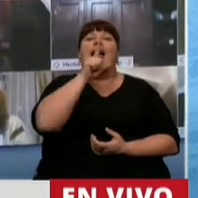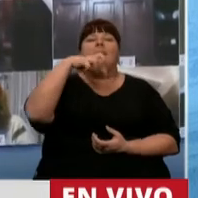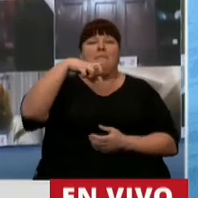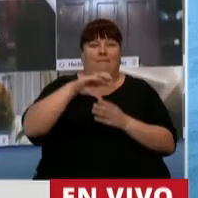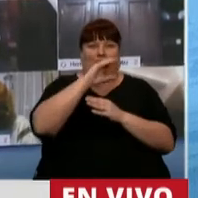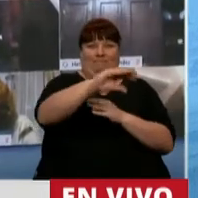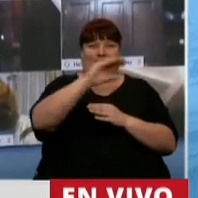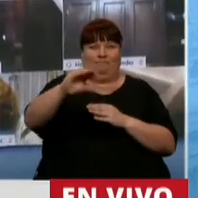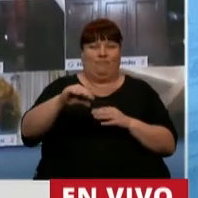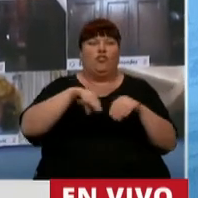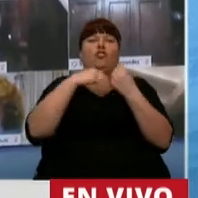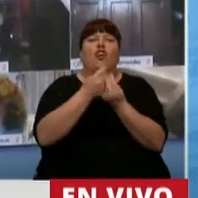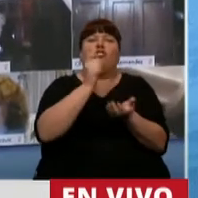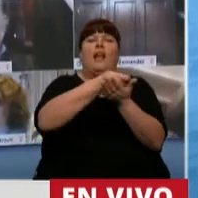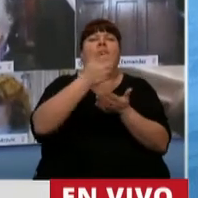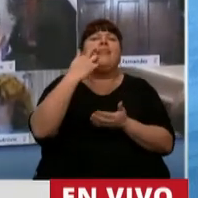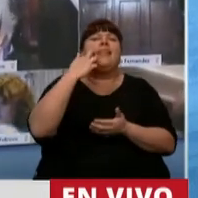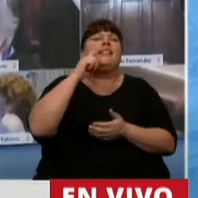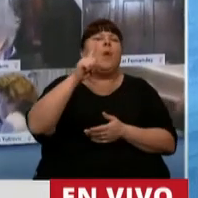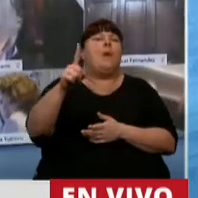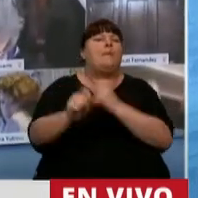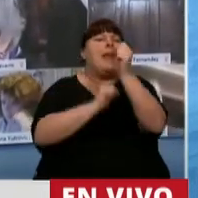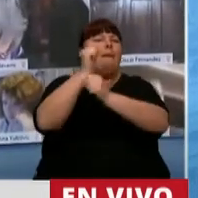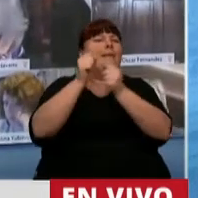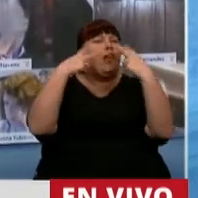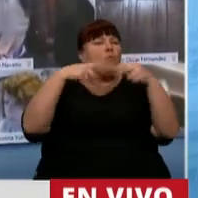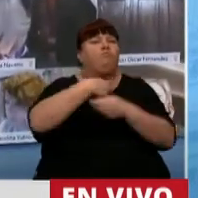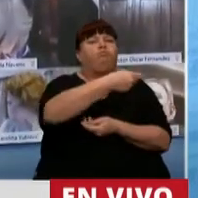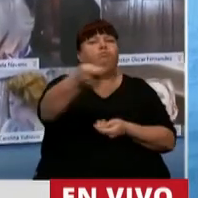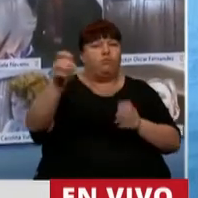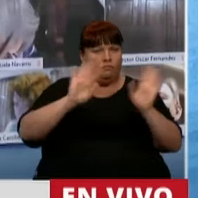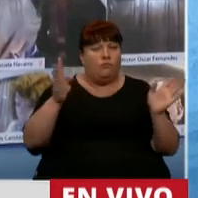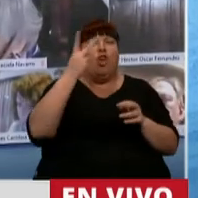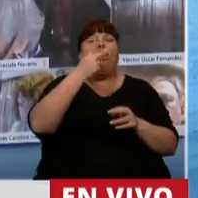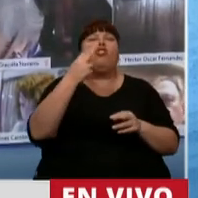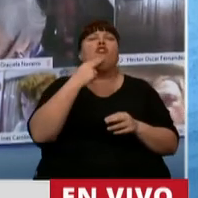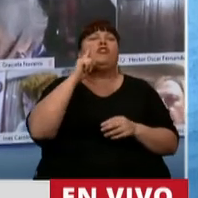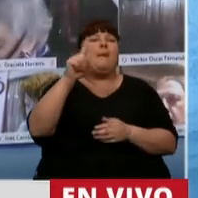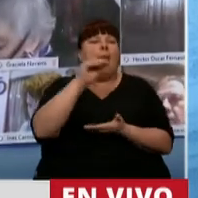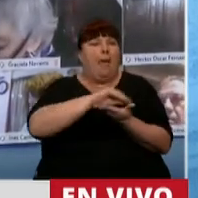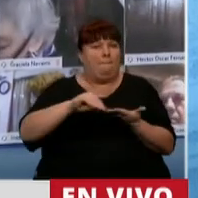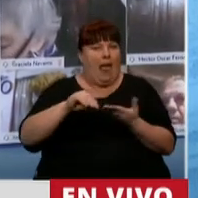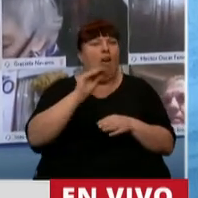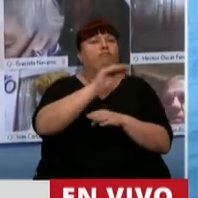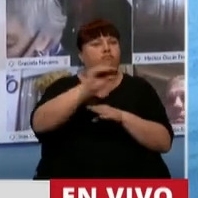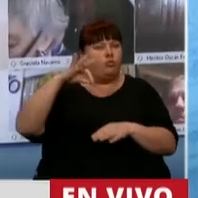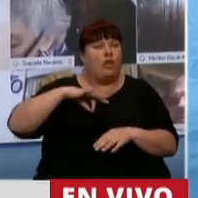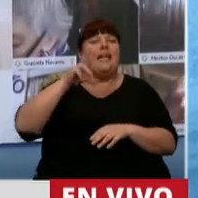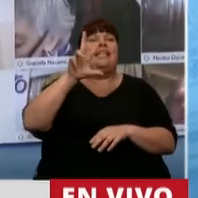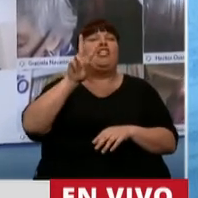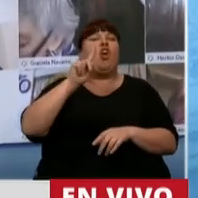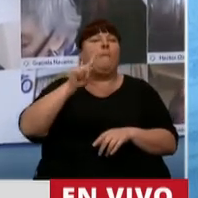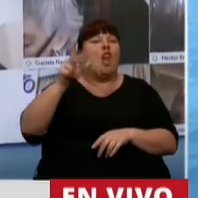se ha llegado a 19.000 empresas del sector. 211.000 empleados, con 32